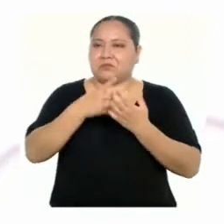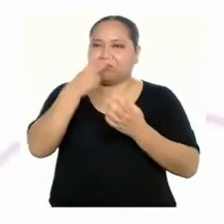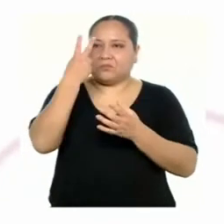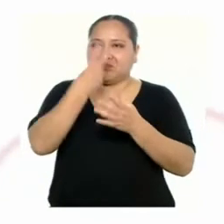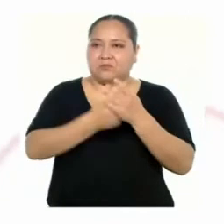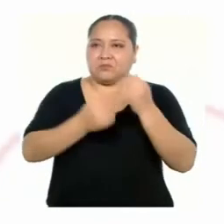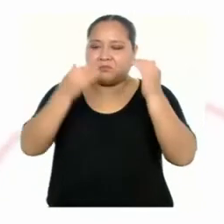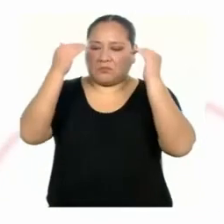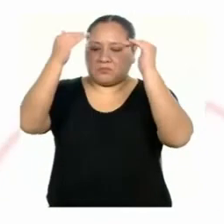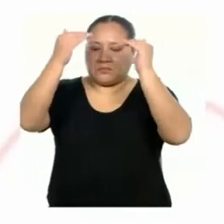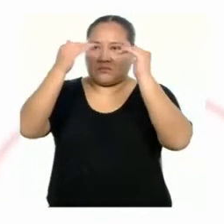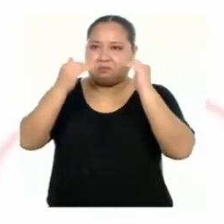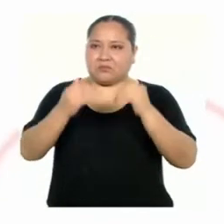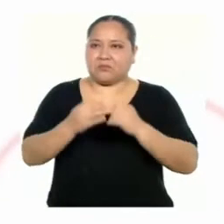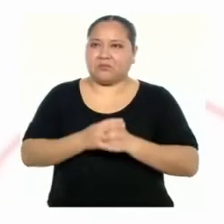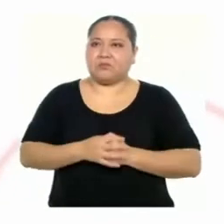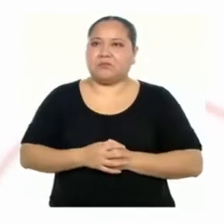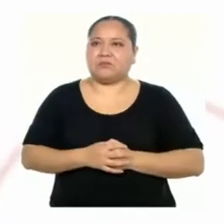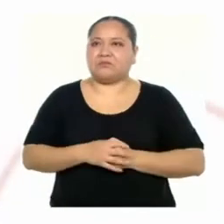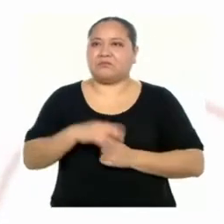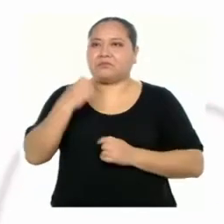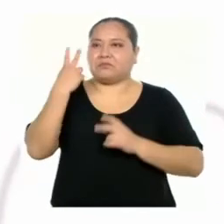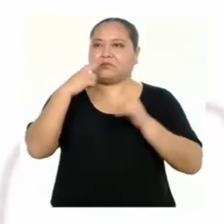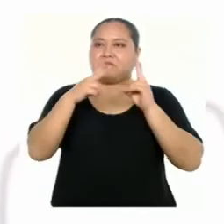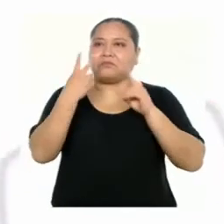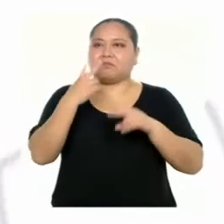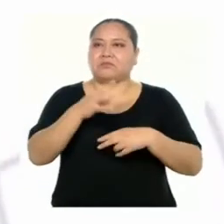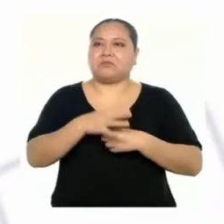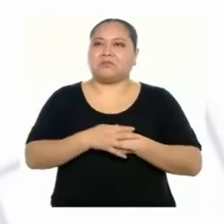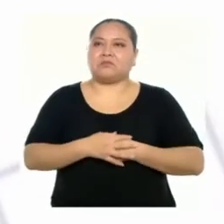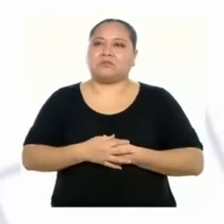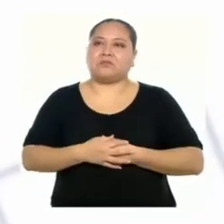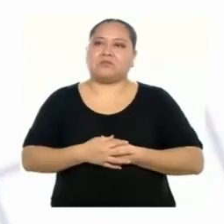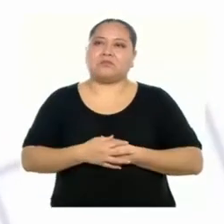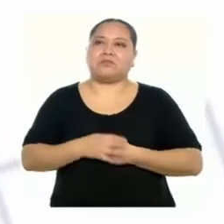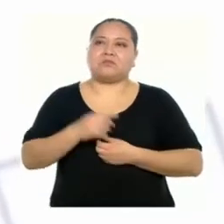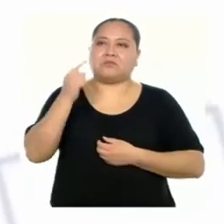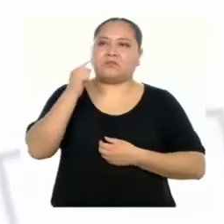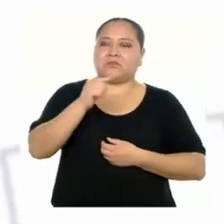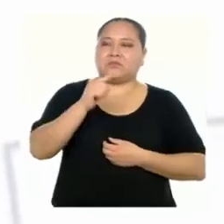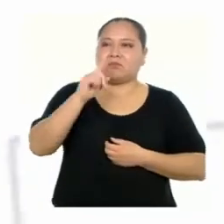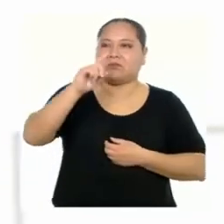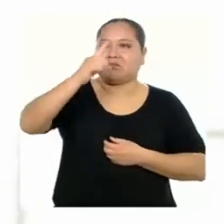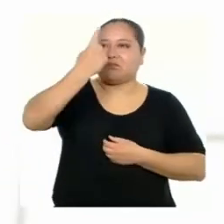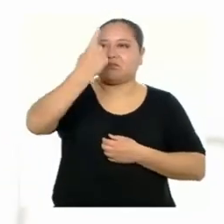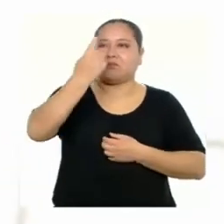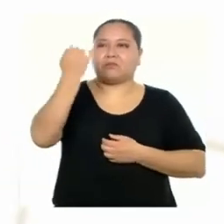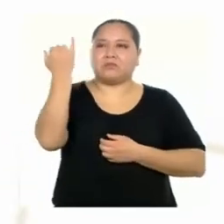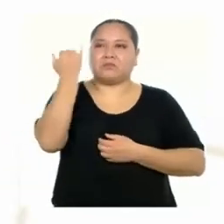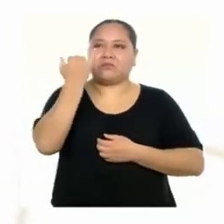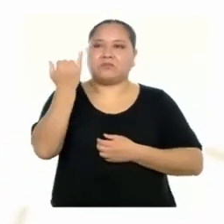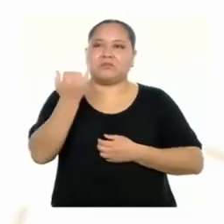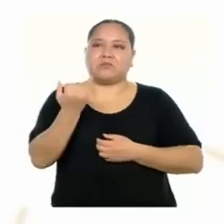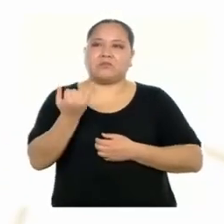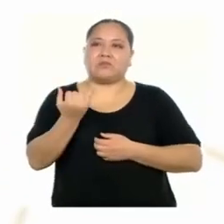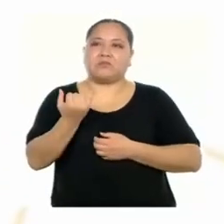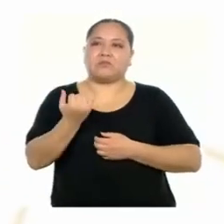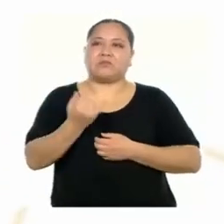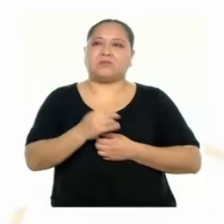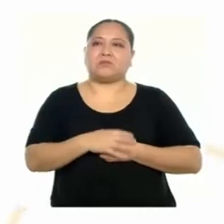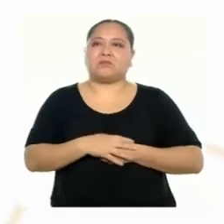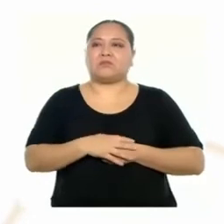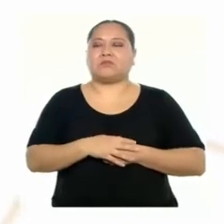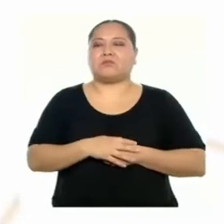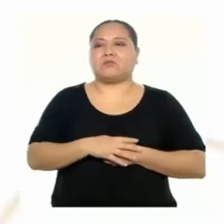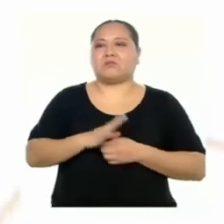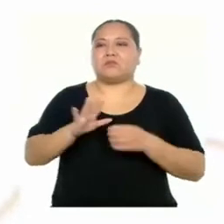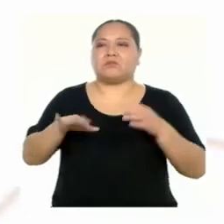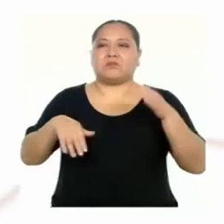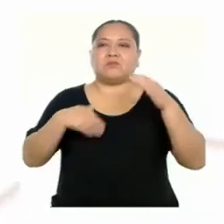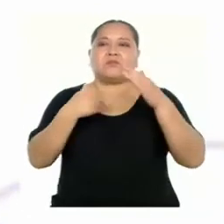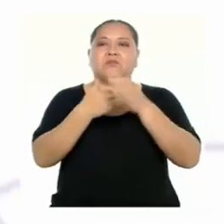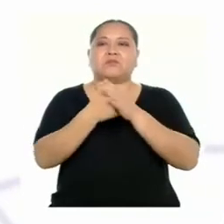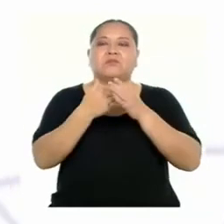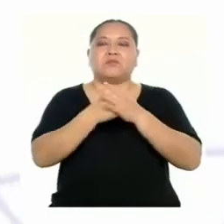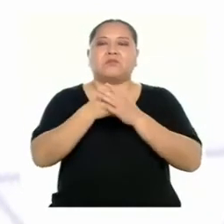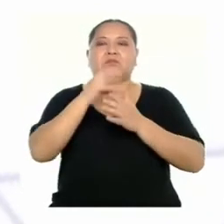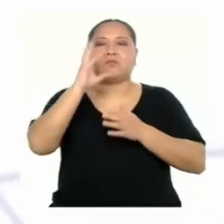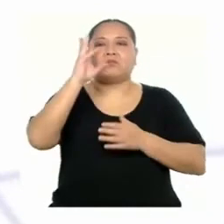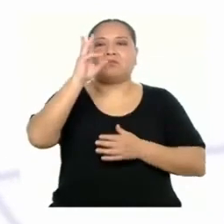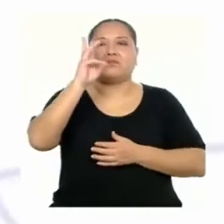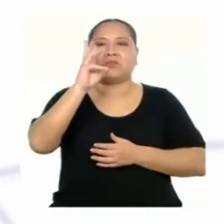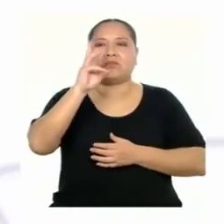ambas filas de barras, nos podremos dar cuenta de que en el primer gráfico, para llegar a 67